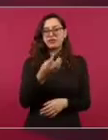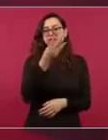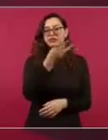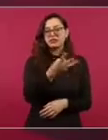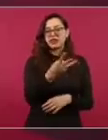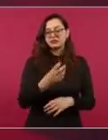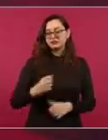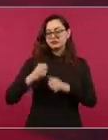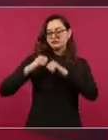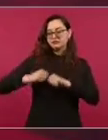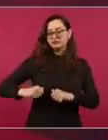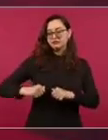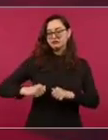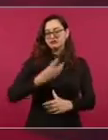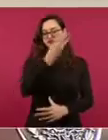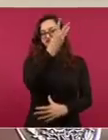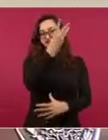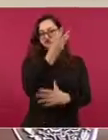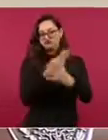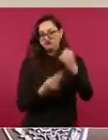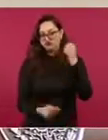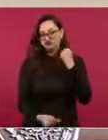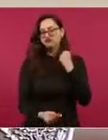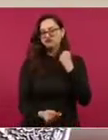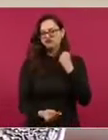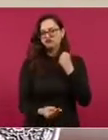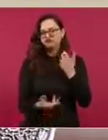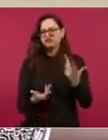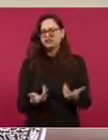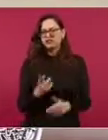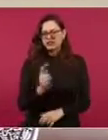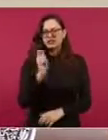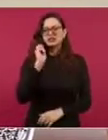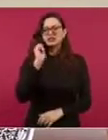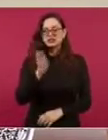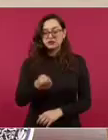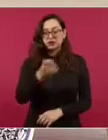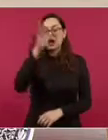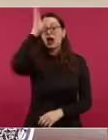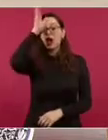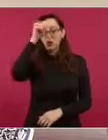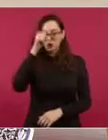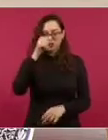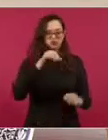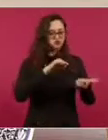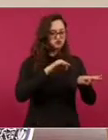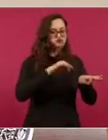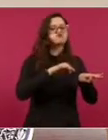tripartita, donde participan trabajadores,